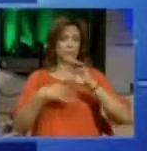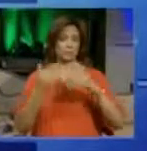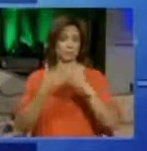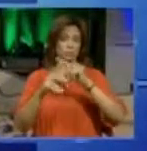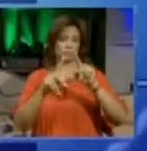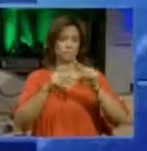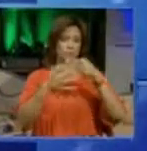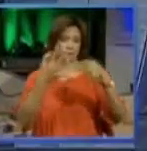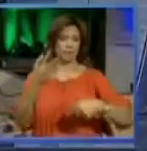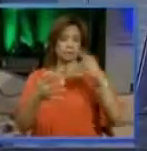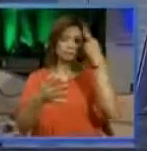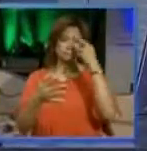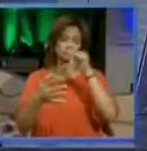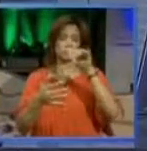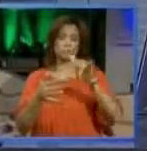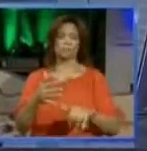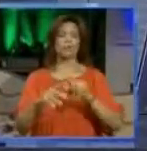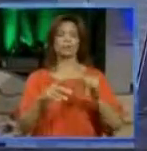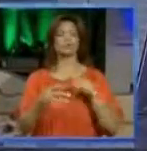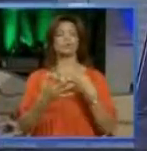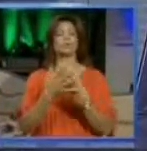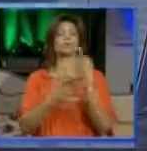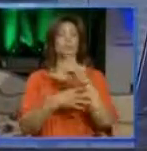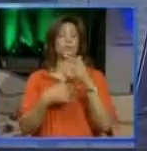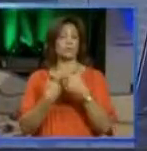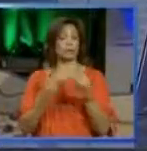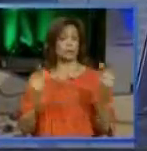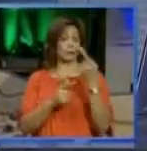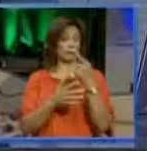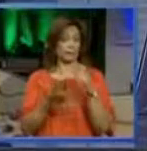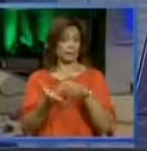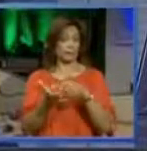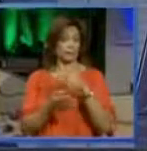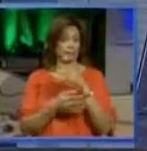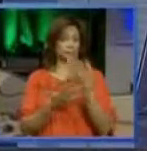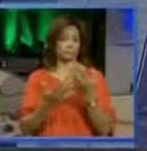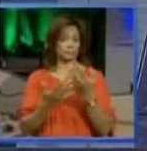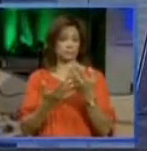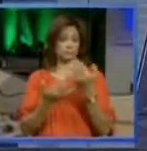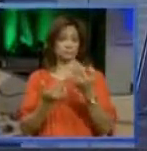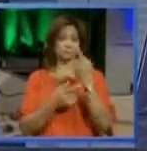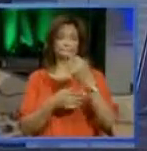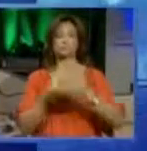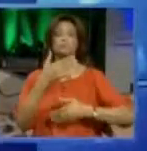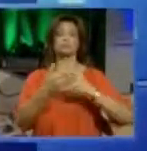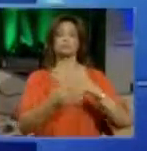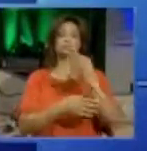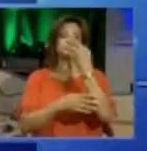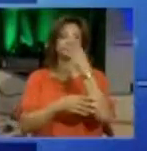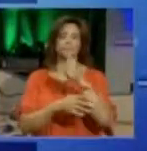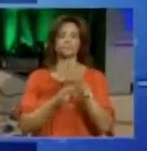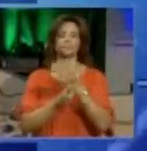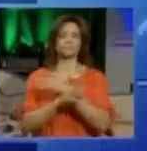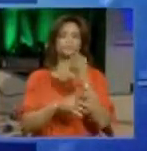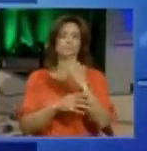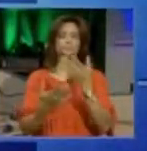resumiendo, o sea, no está detenida, está libre bajo fianza, pendiente de un proceso ante